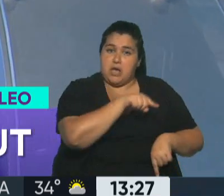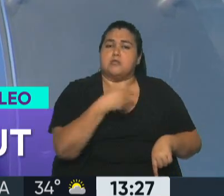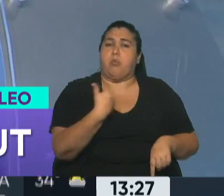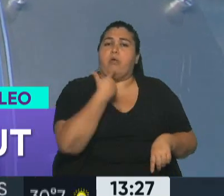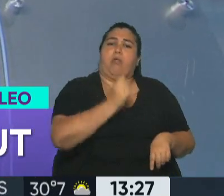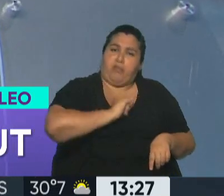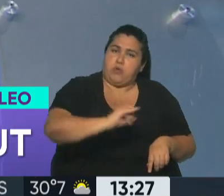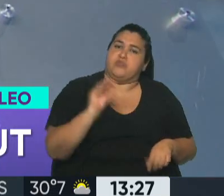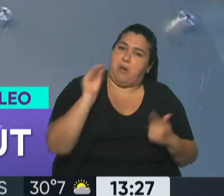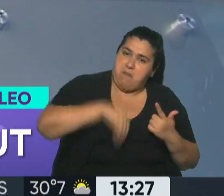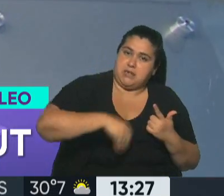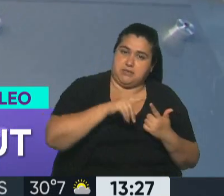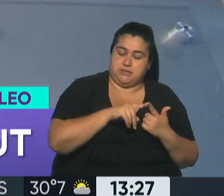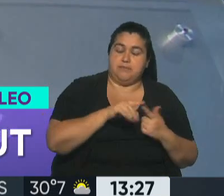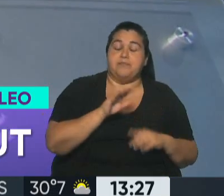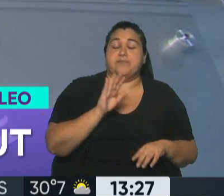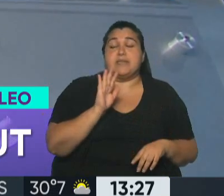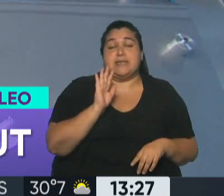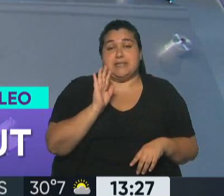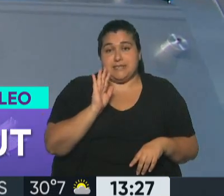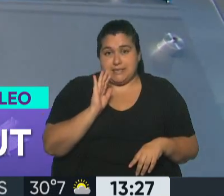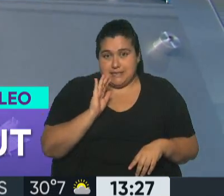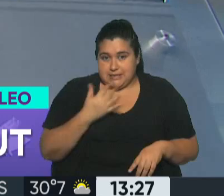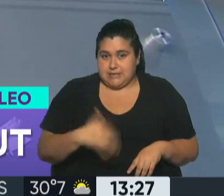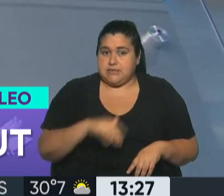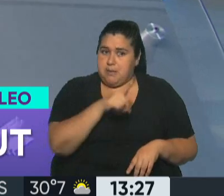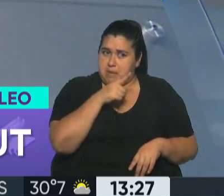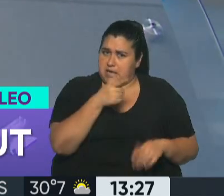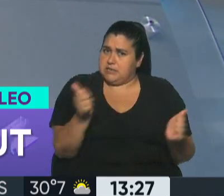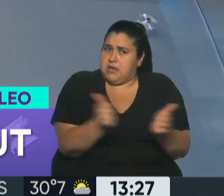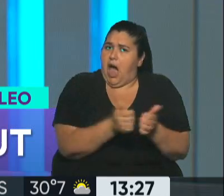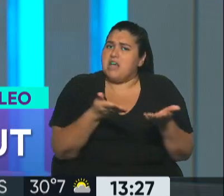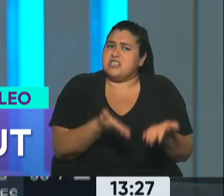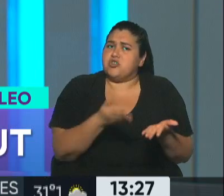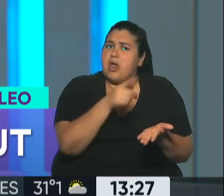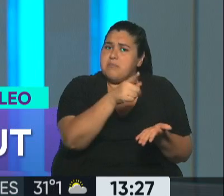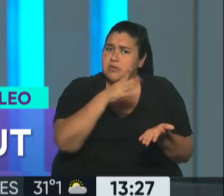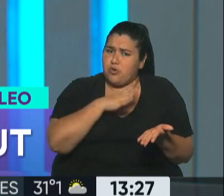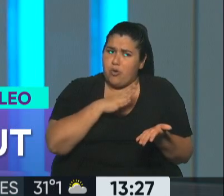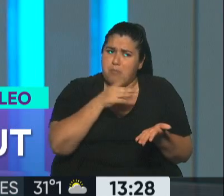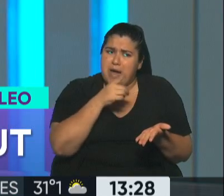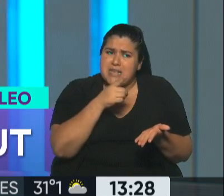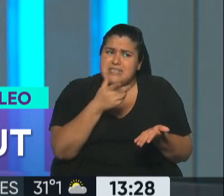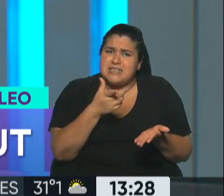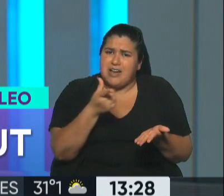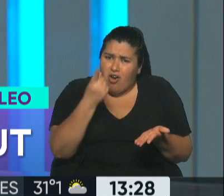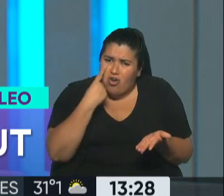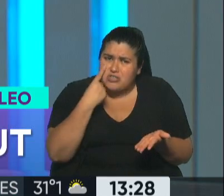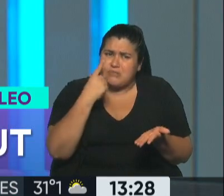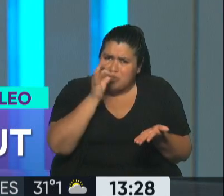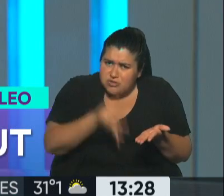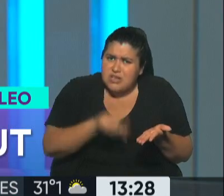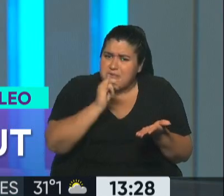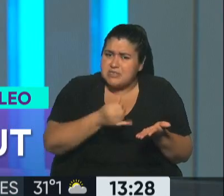digamos, aún sabiendo esto, porque por supuesto tiene un asesoramiento, ¿cómo baja esta tensión? ¿Cómo lo